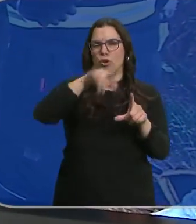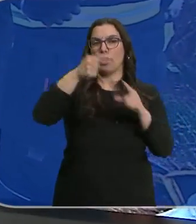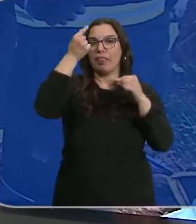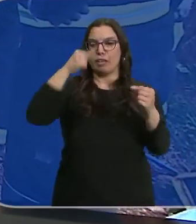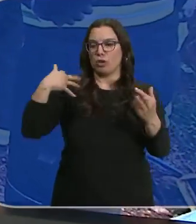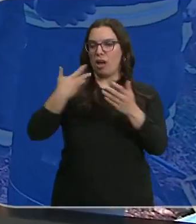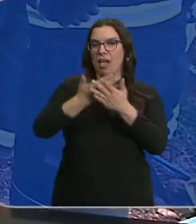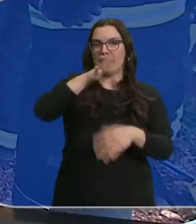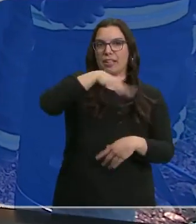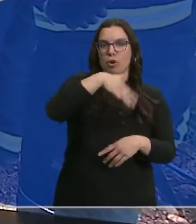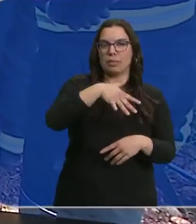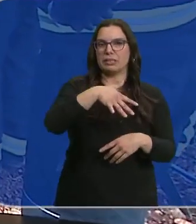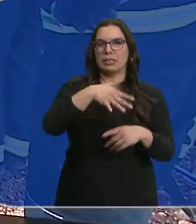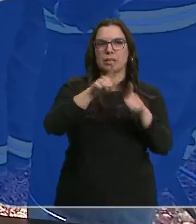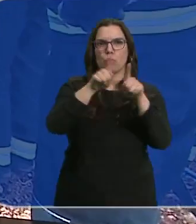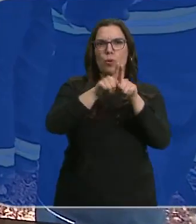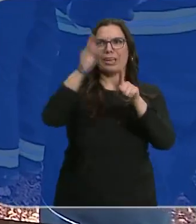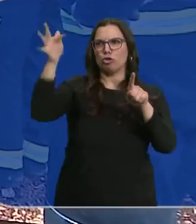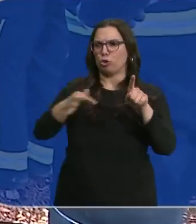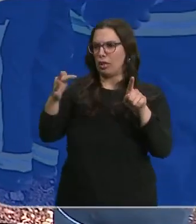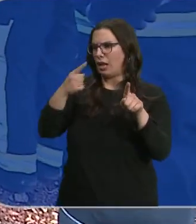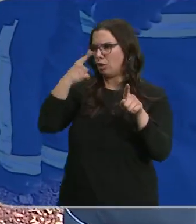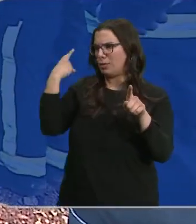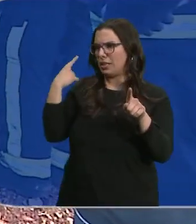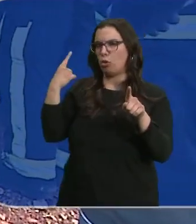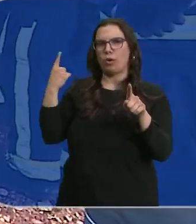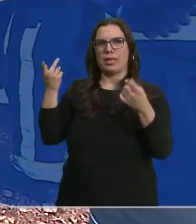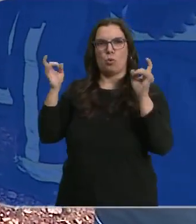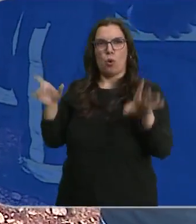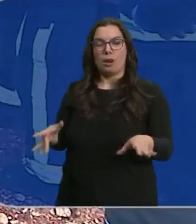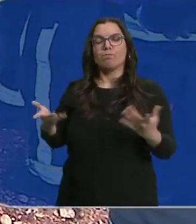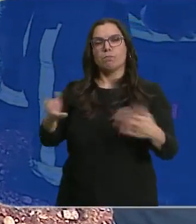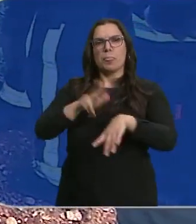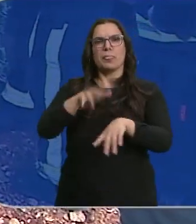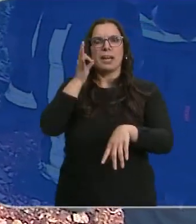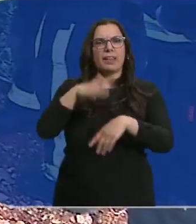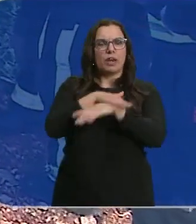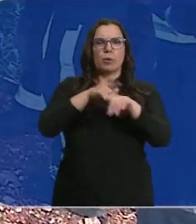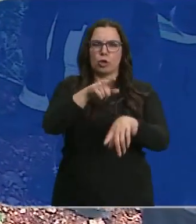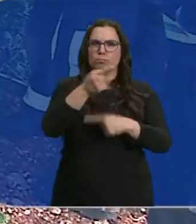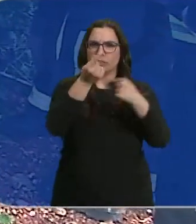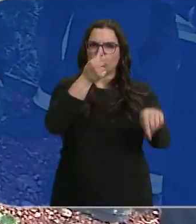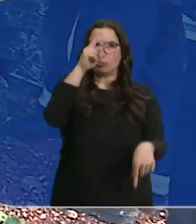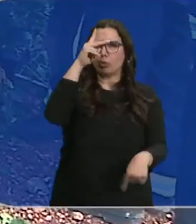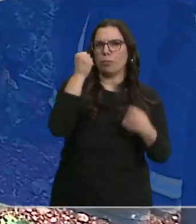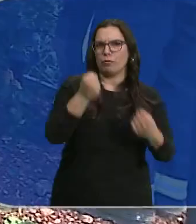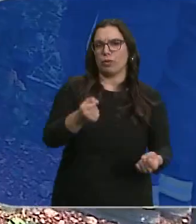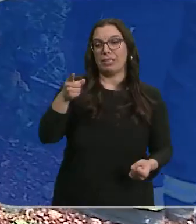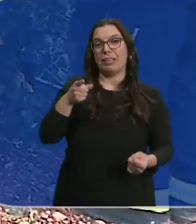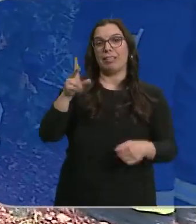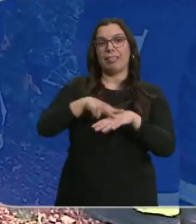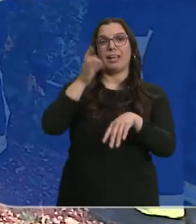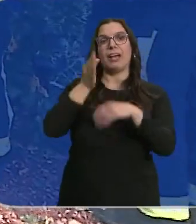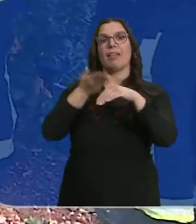cifra en cinco meses equivale a todas las que se produjeron en 2022. La delegada del gobierno reconoce que son muy preocupantes, lo ha dicho en Soria,